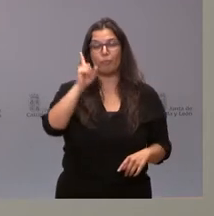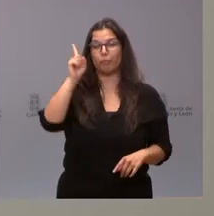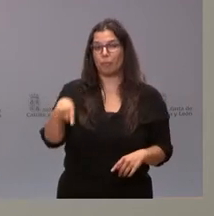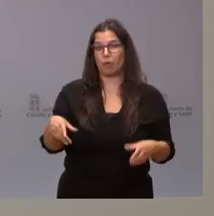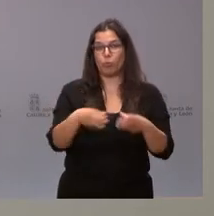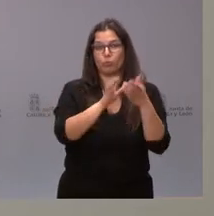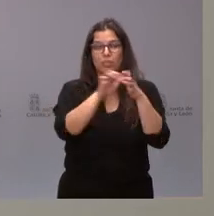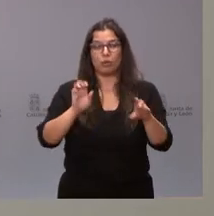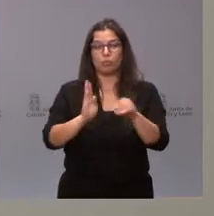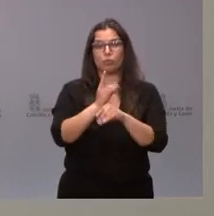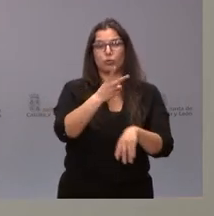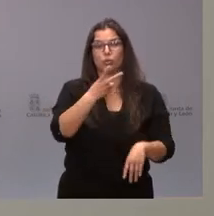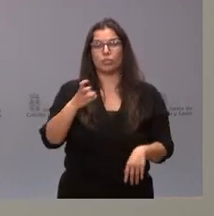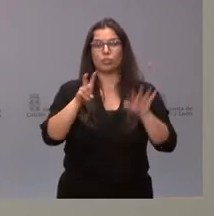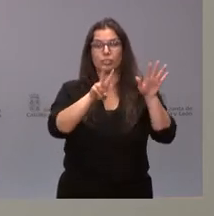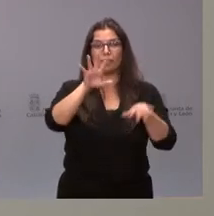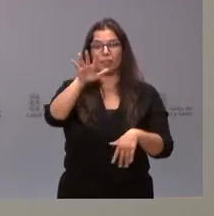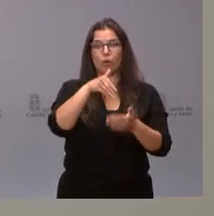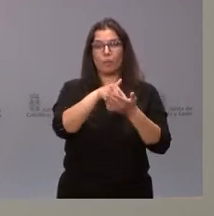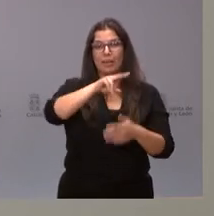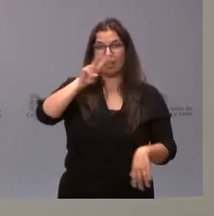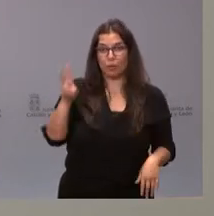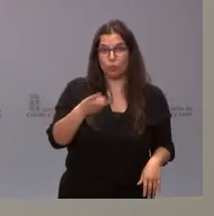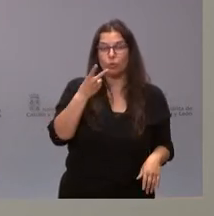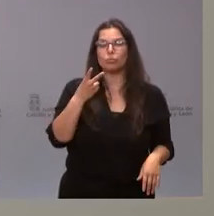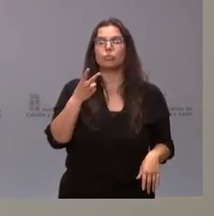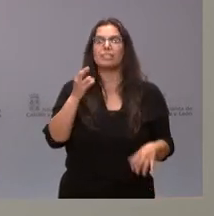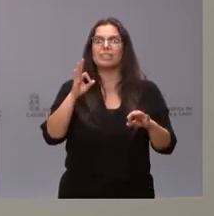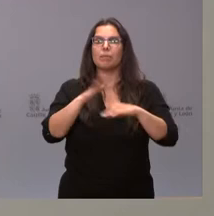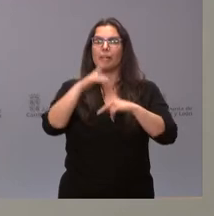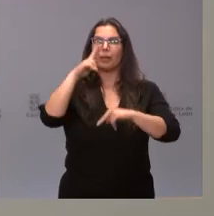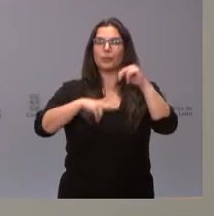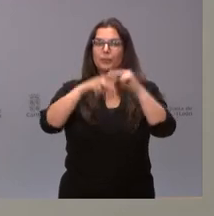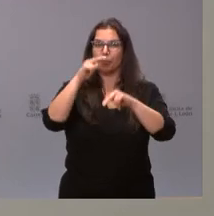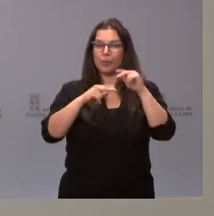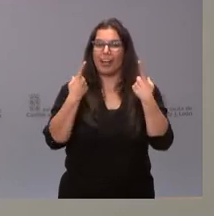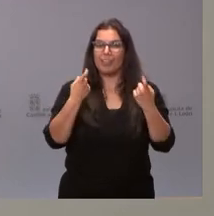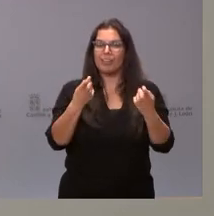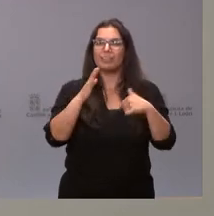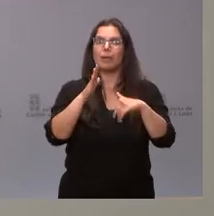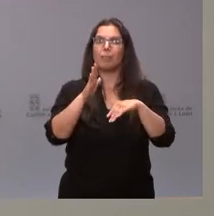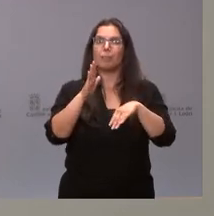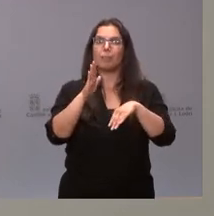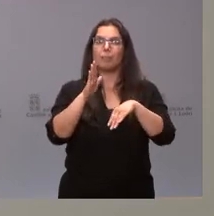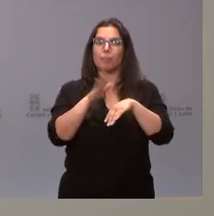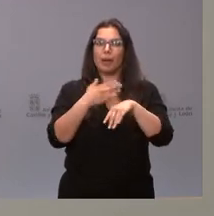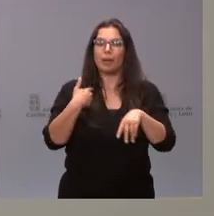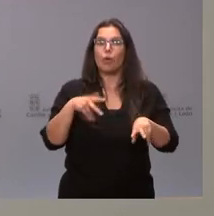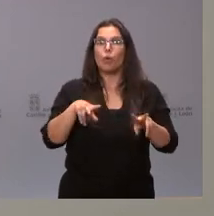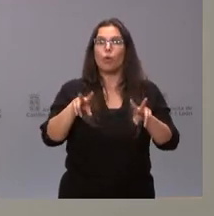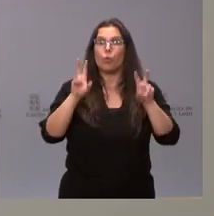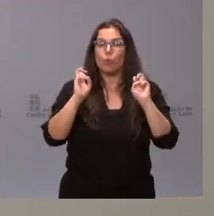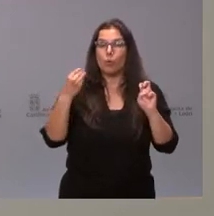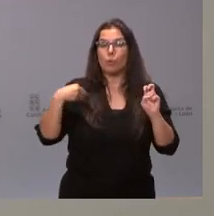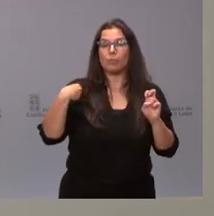Castilla y León destina 275.000 euros para la obra civil necesaria para un nuevo angiógrafo digital en el Hospital